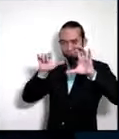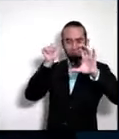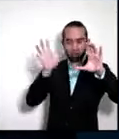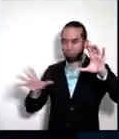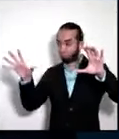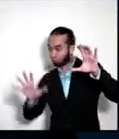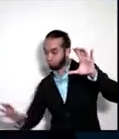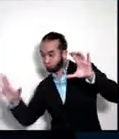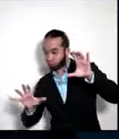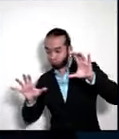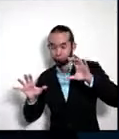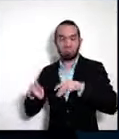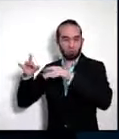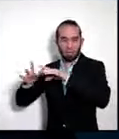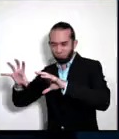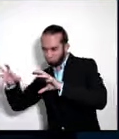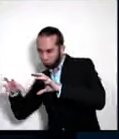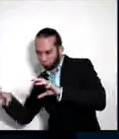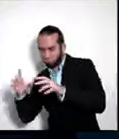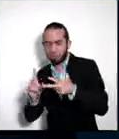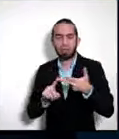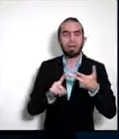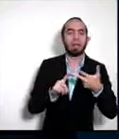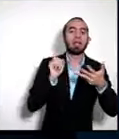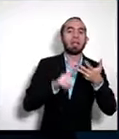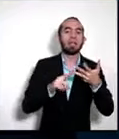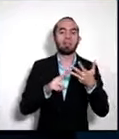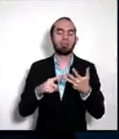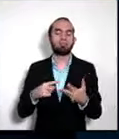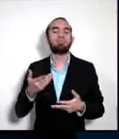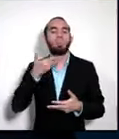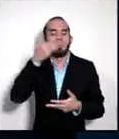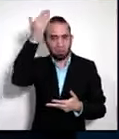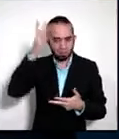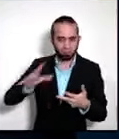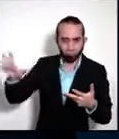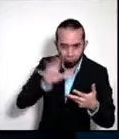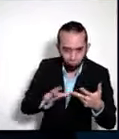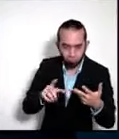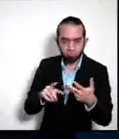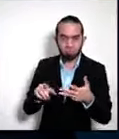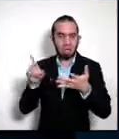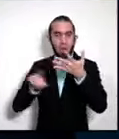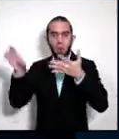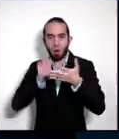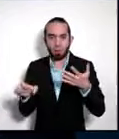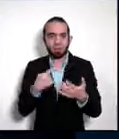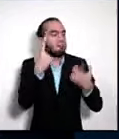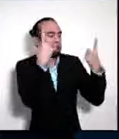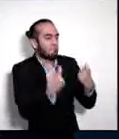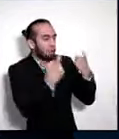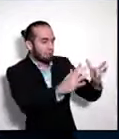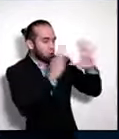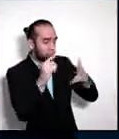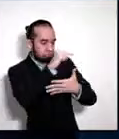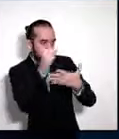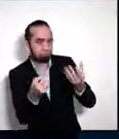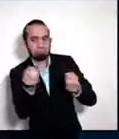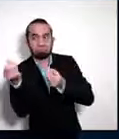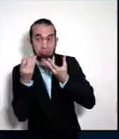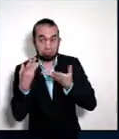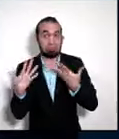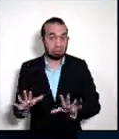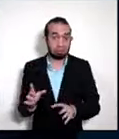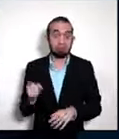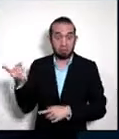y Europa, que se han sentido desatendidos. Y las oportunidades son inmensas. Y hay que mitigar, diversificar,